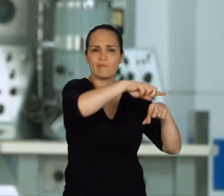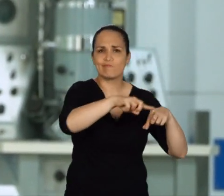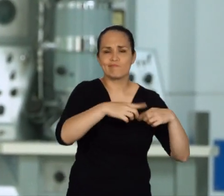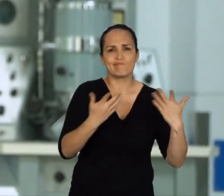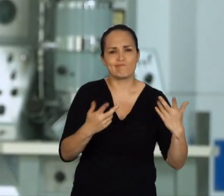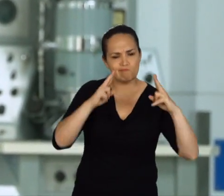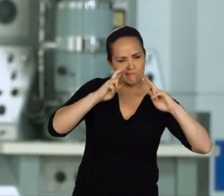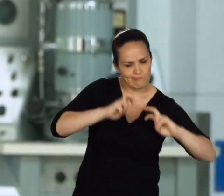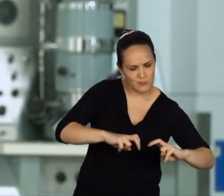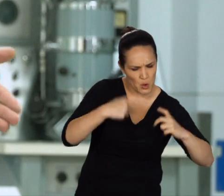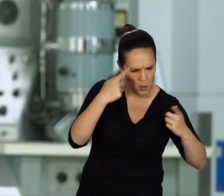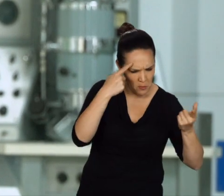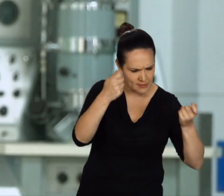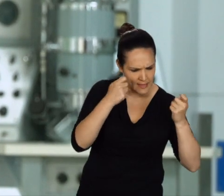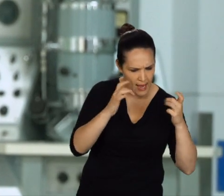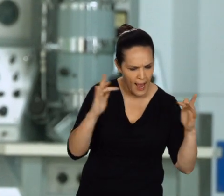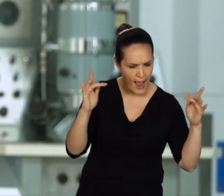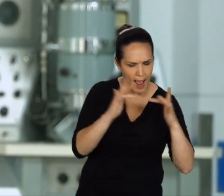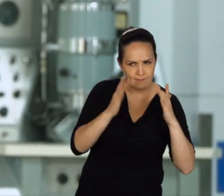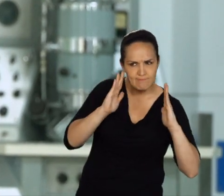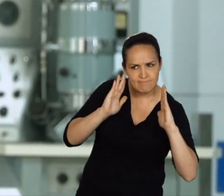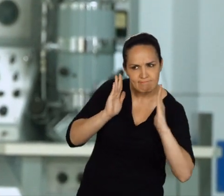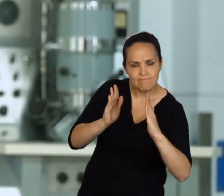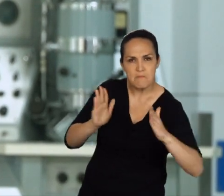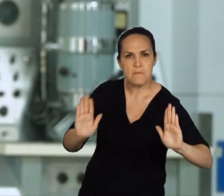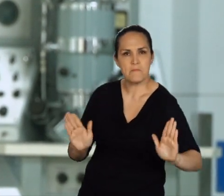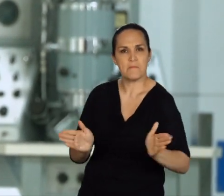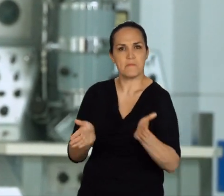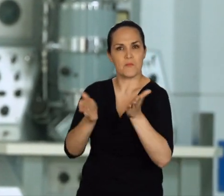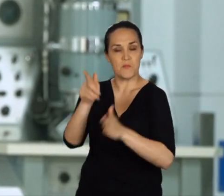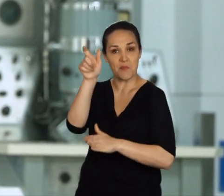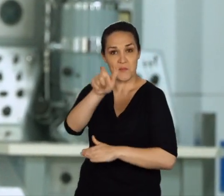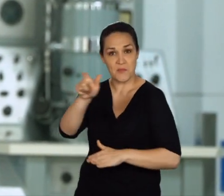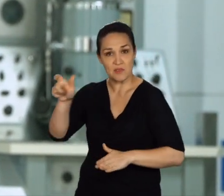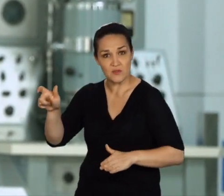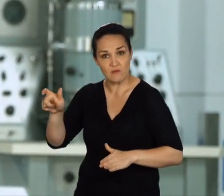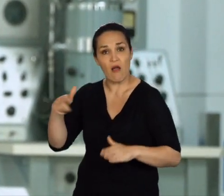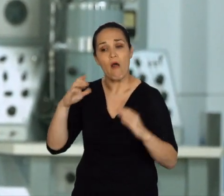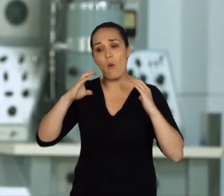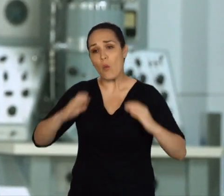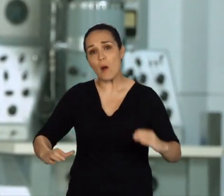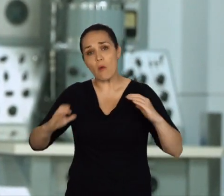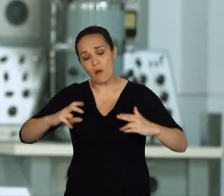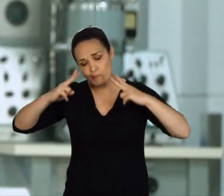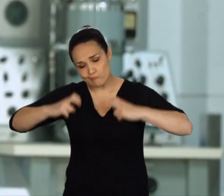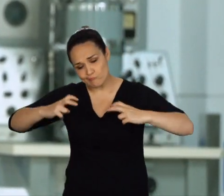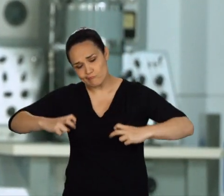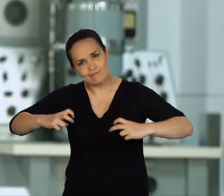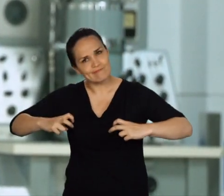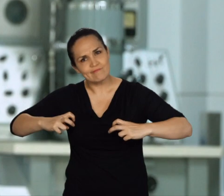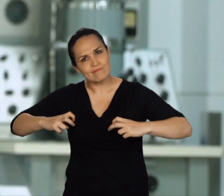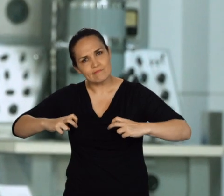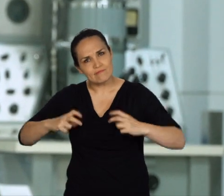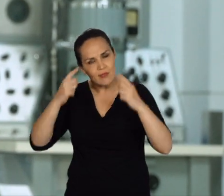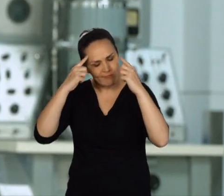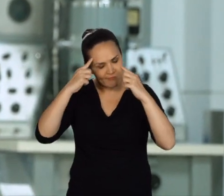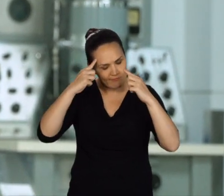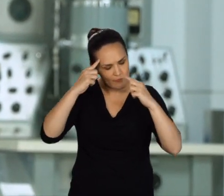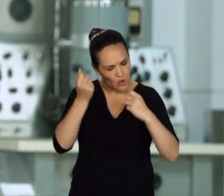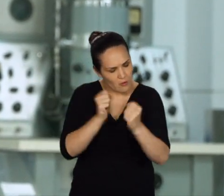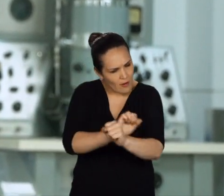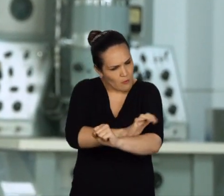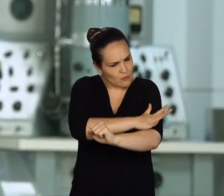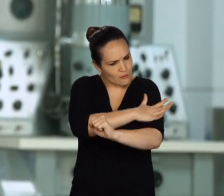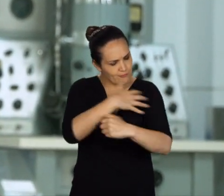día a día tengamos nuevas herramientas, estrategias e implementos que nos faciliten no solo el tratamiento físico de los pacientes,